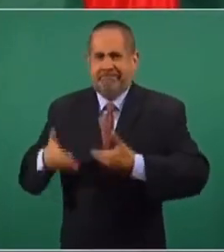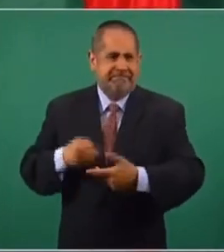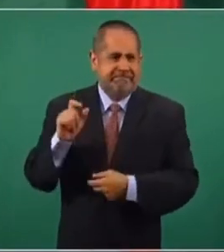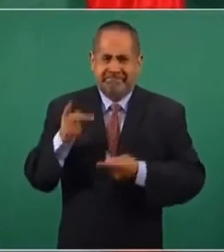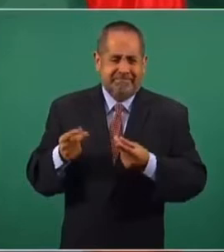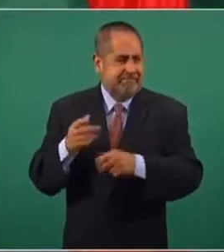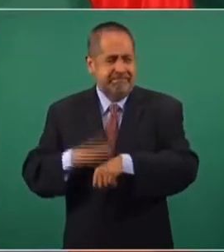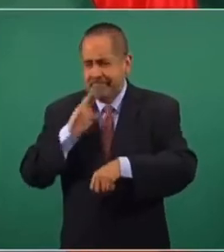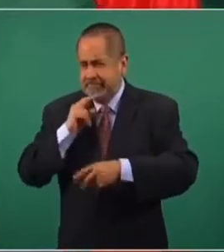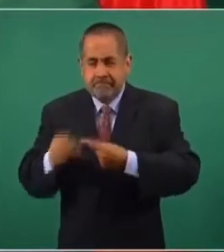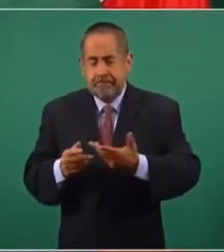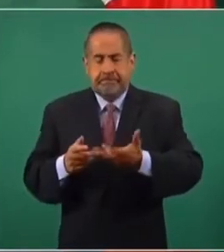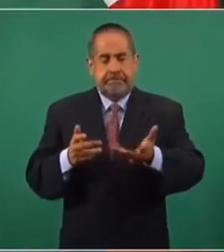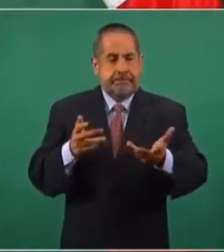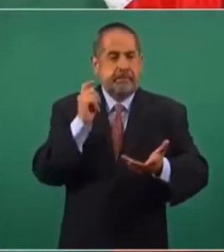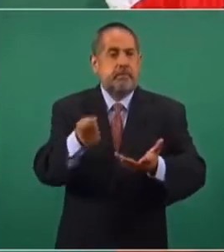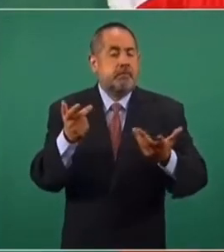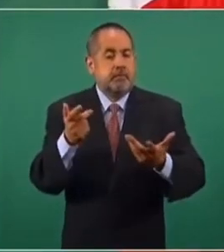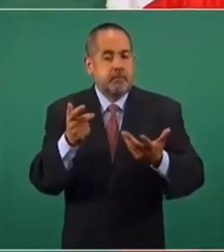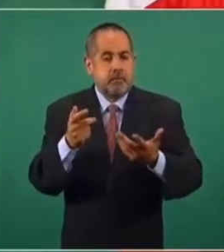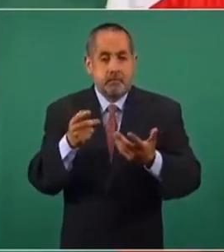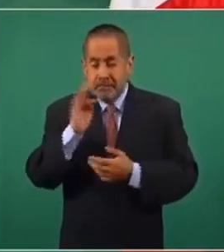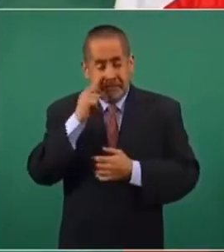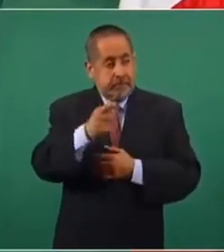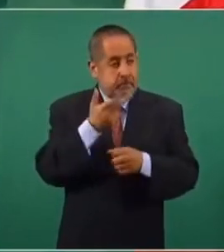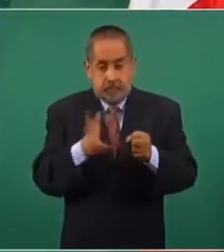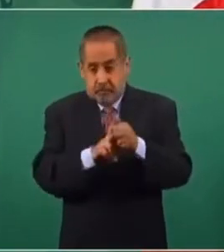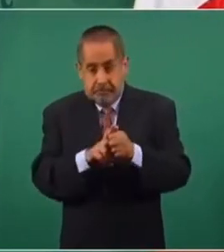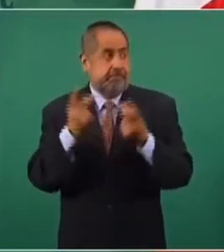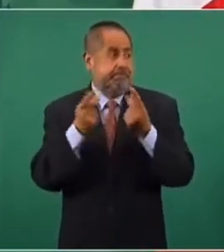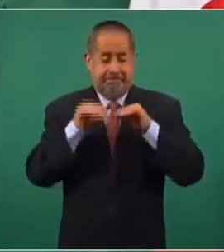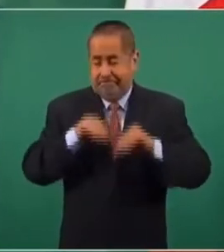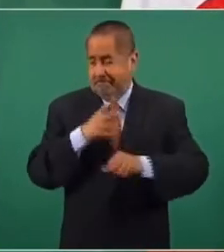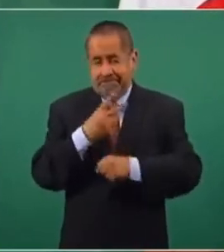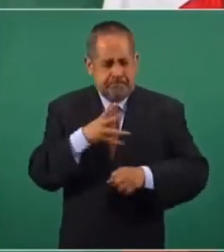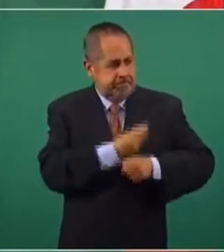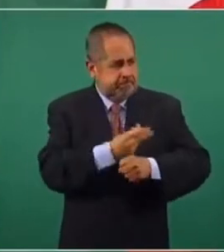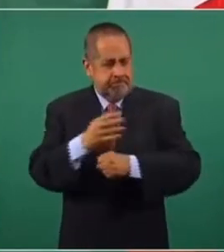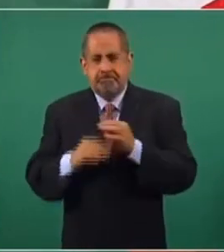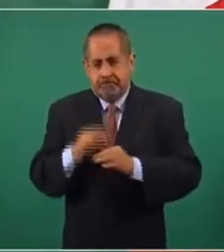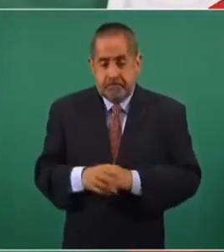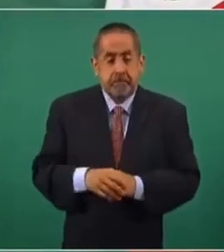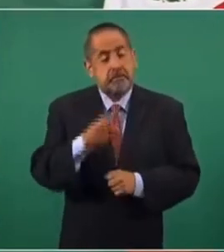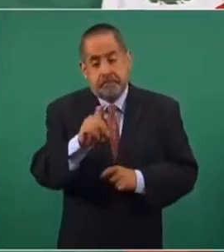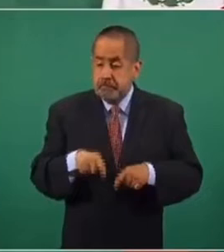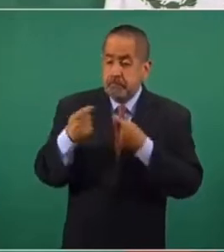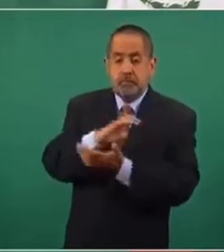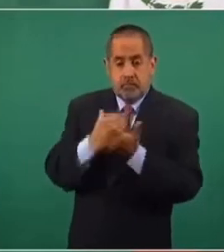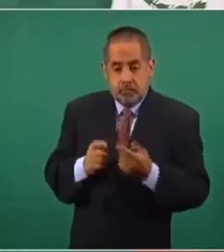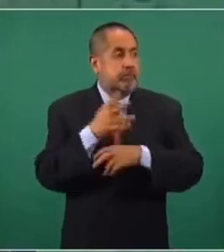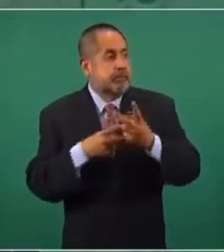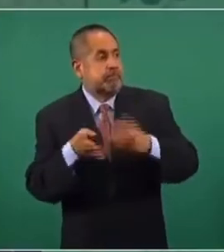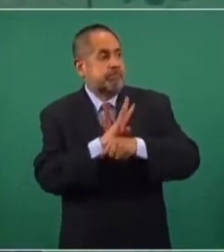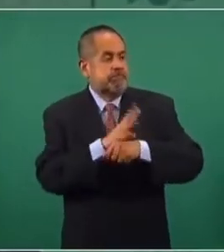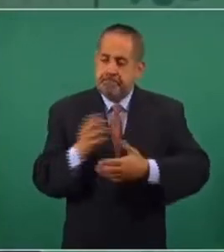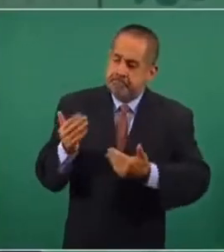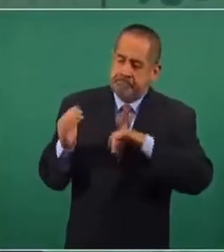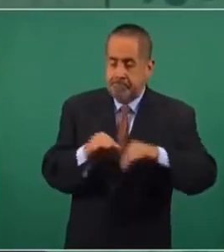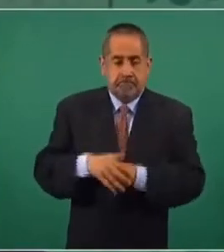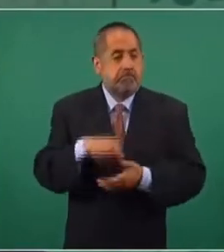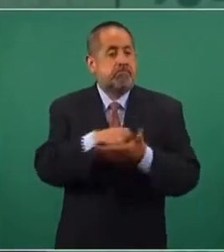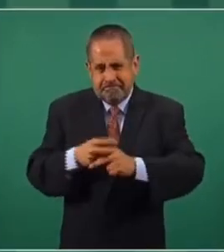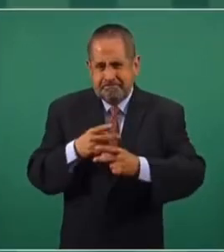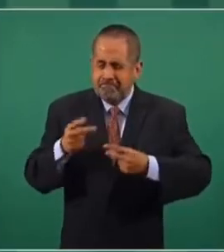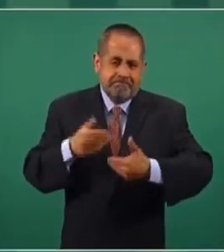plan. ¿Qué significó? Pues rehabilitar y terminar hospitales. Se contrató a personal, compraron equipos